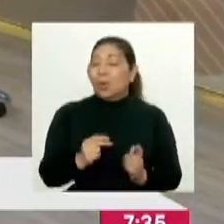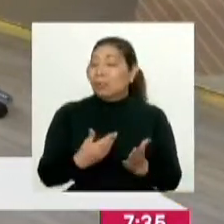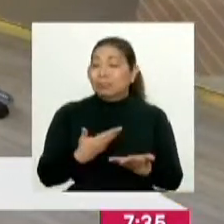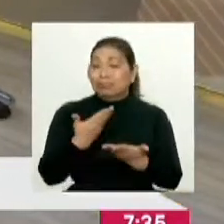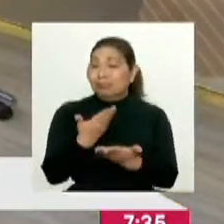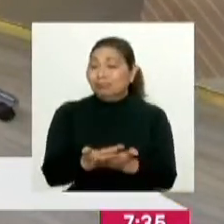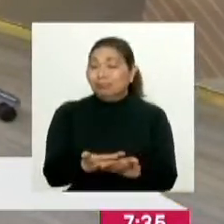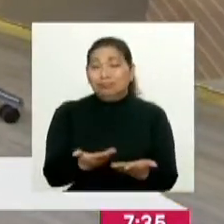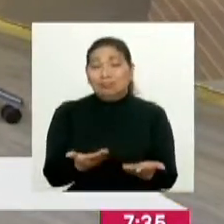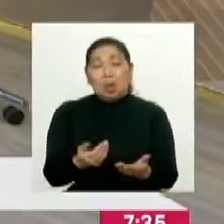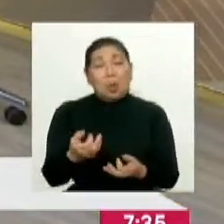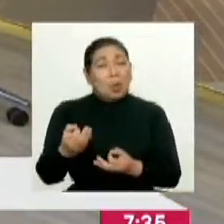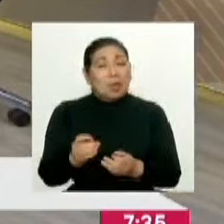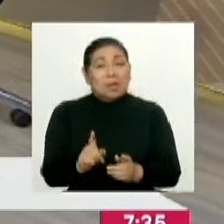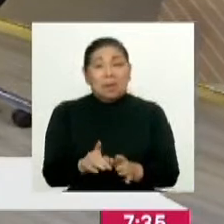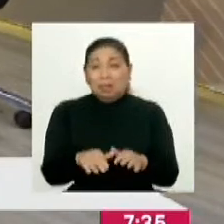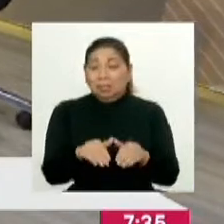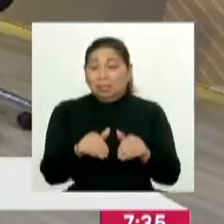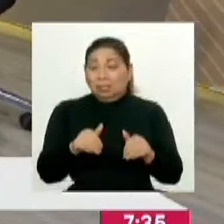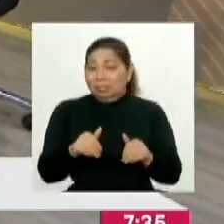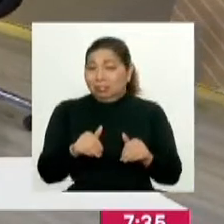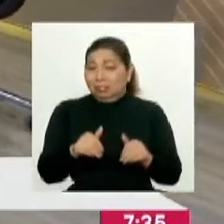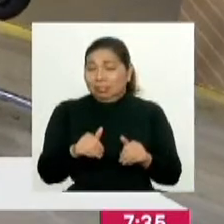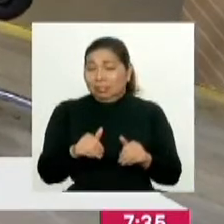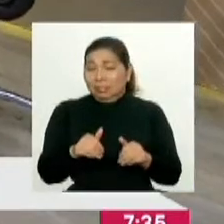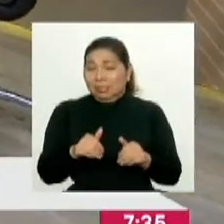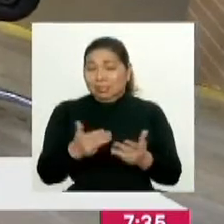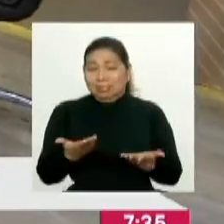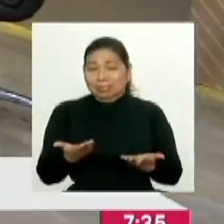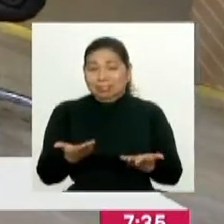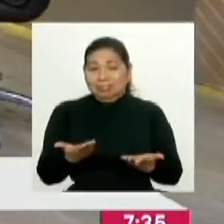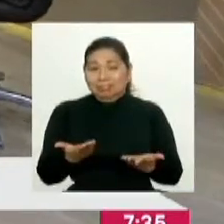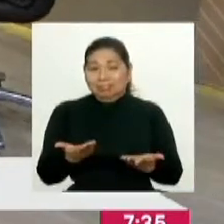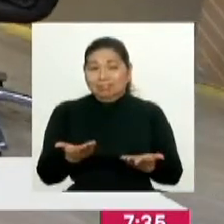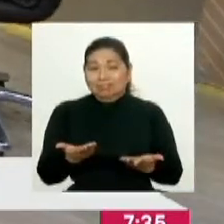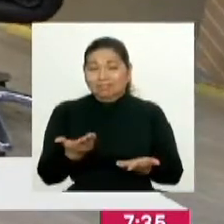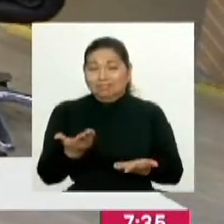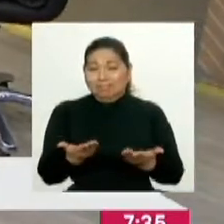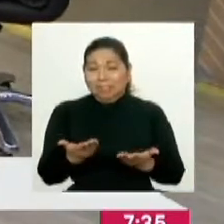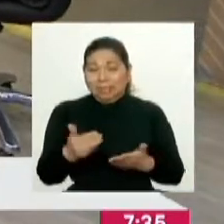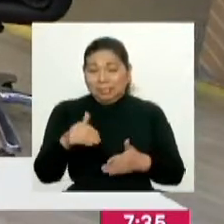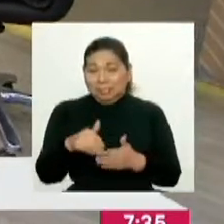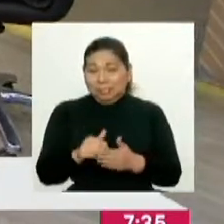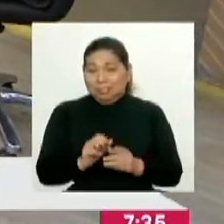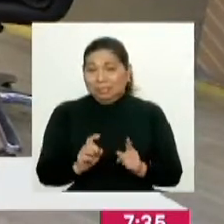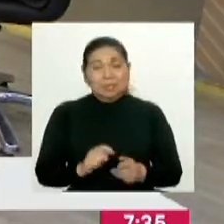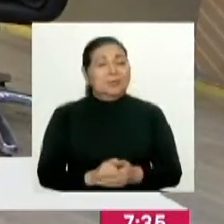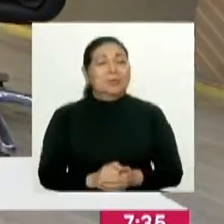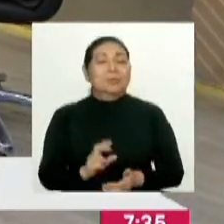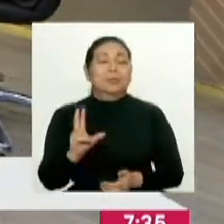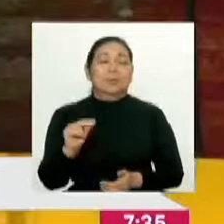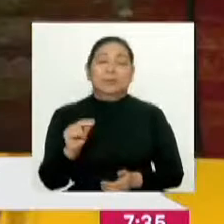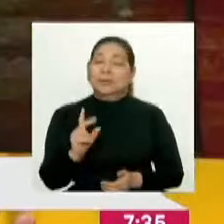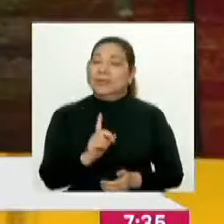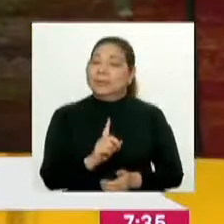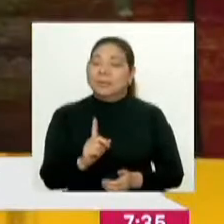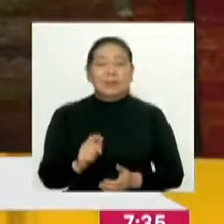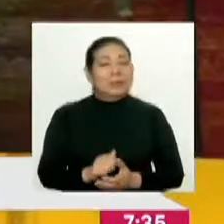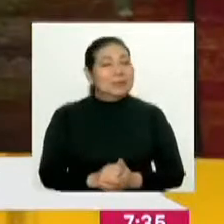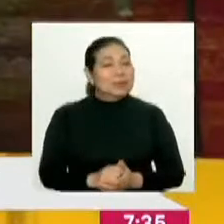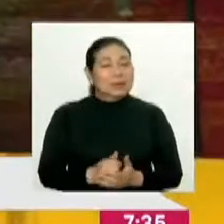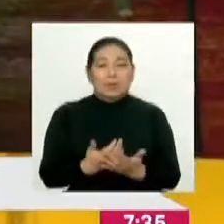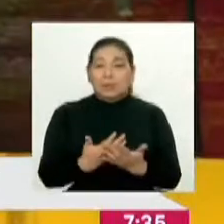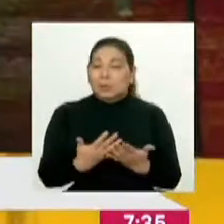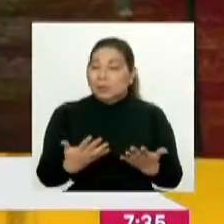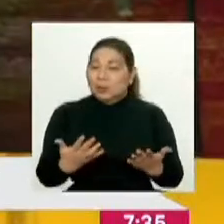presentar tu rendición de cuentas no te excluye de la carrera electoral, ¿verdad? No, no. Eso